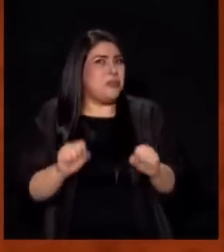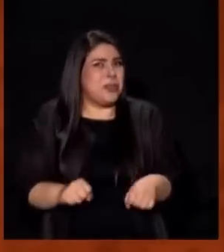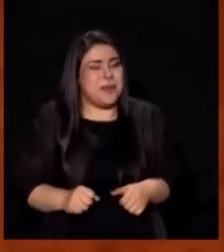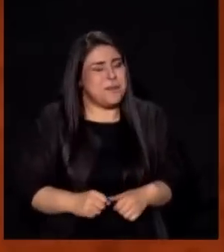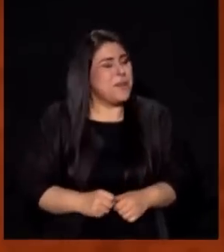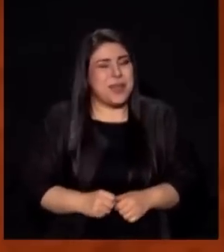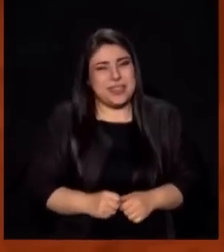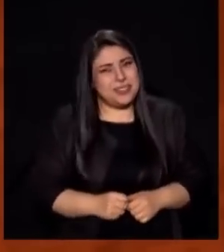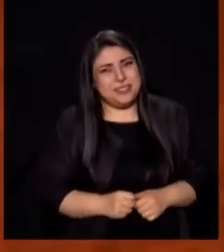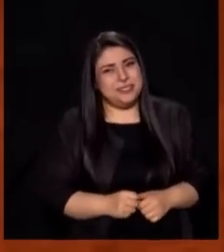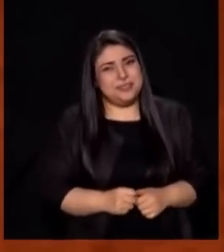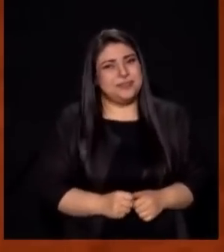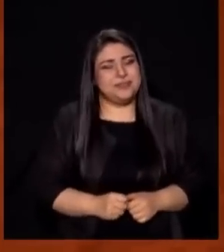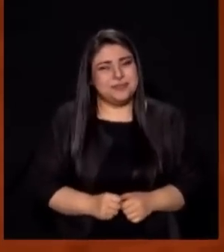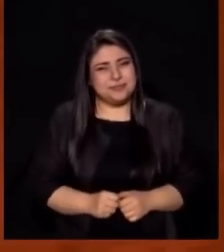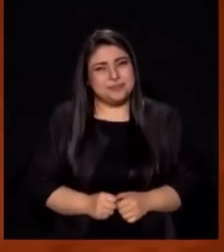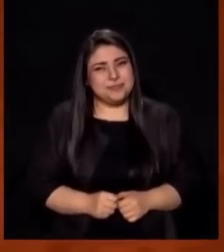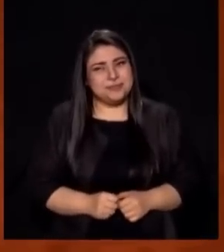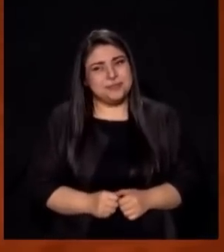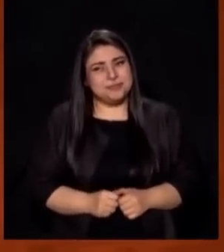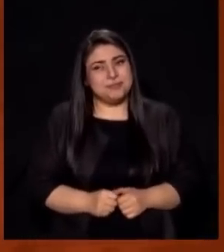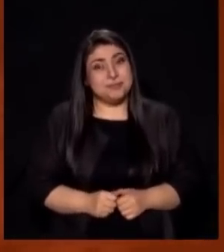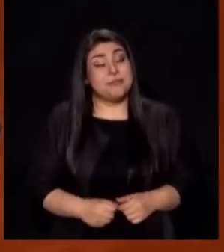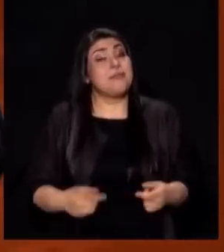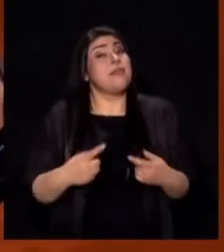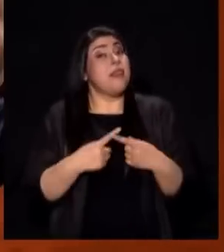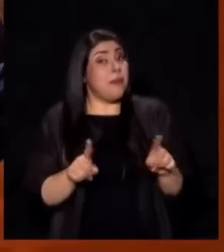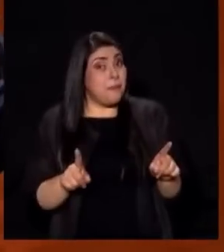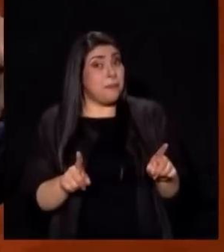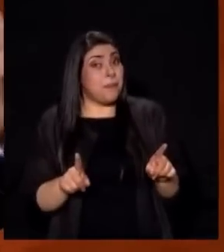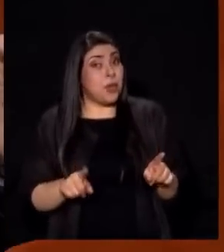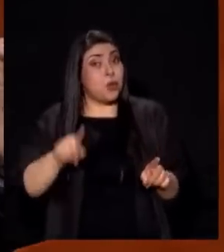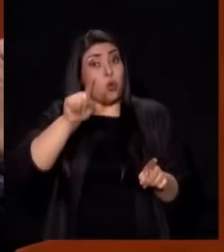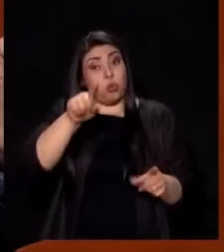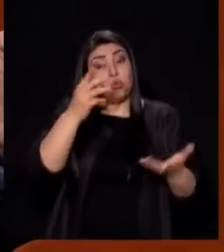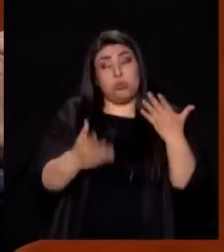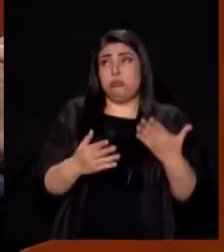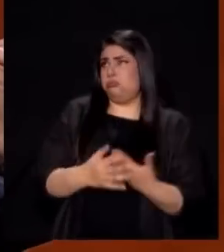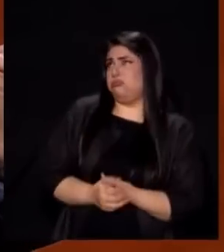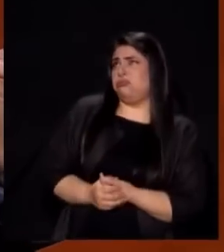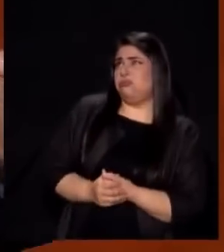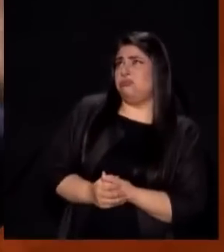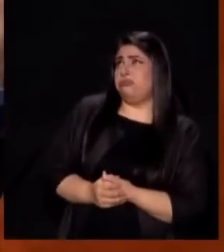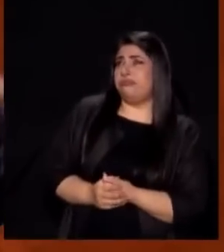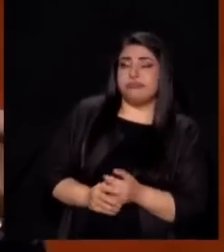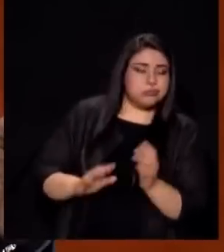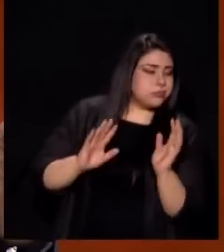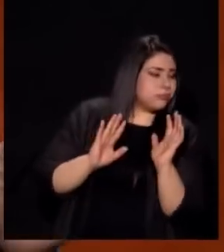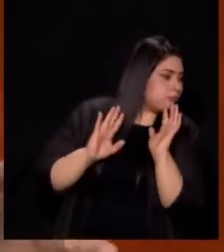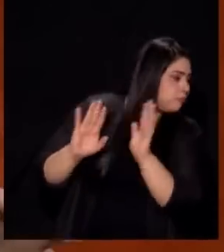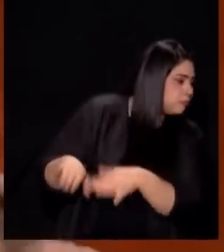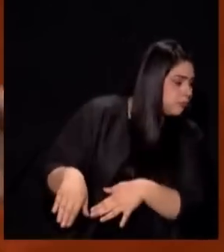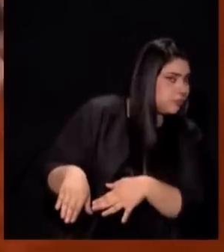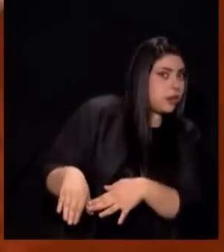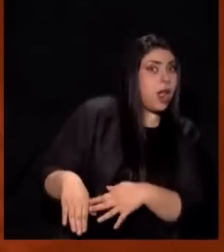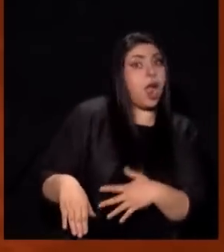Solo habría De que la Menosprecies Y la sedas Como Esaú